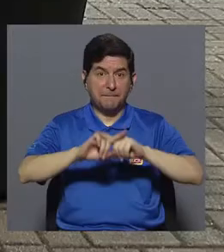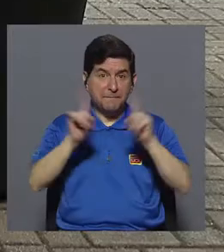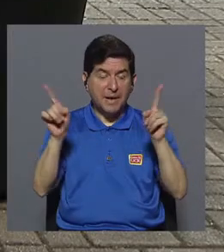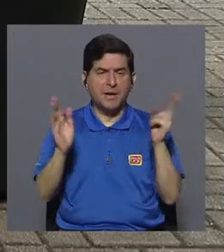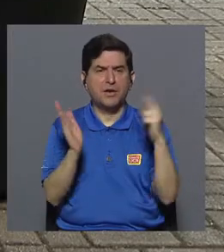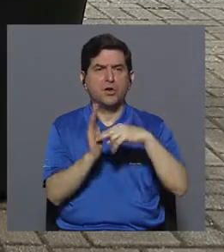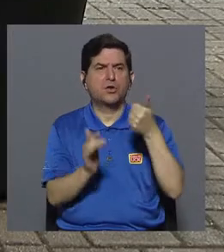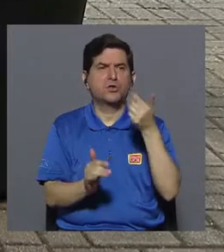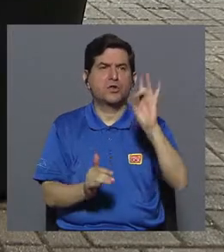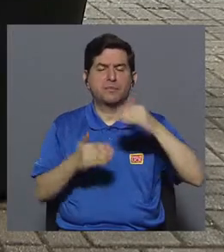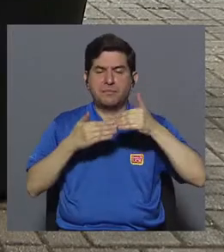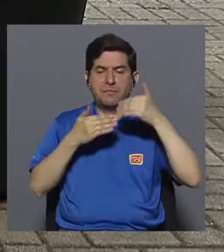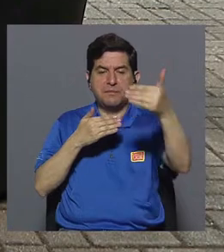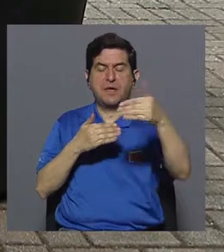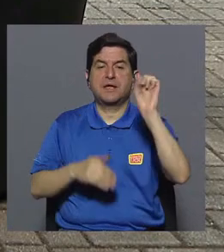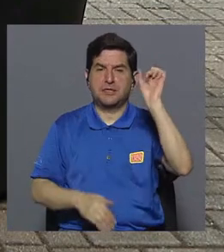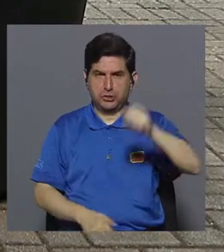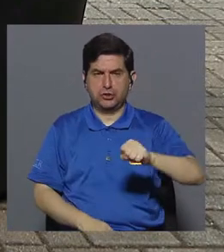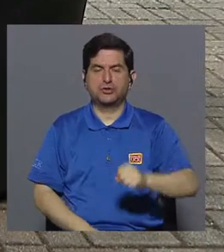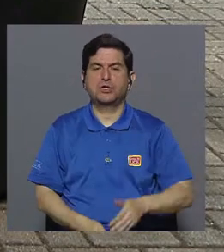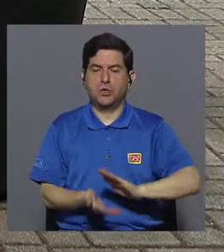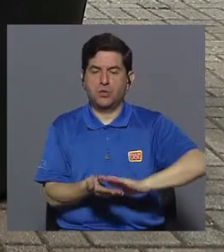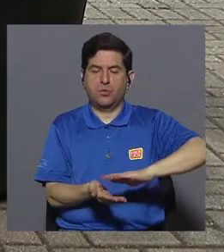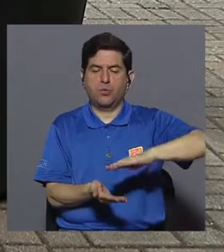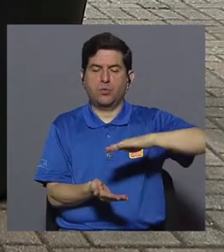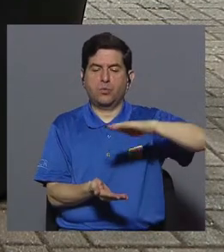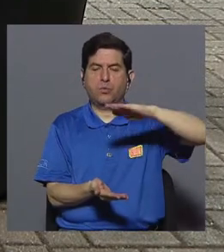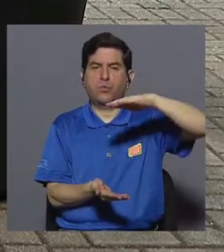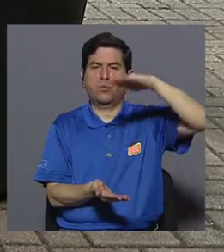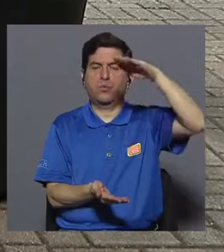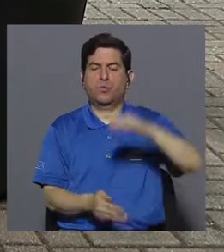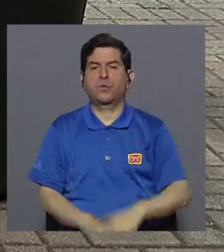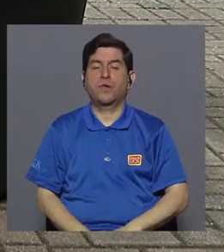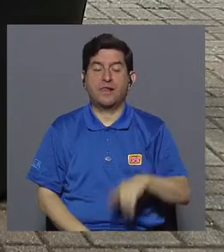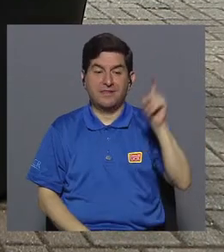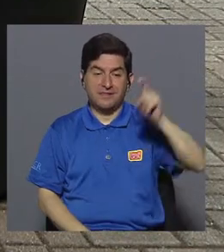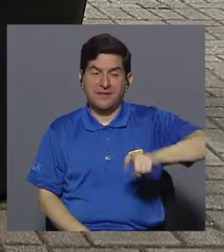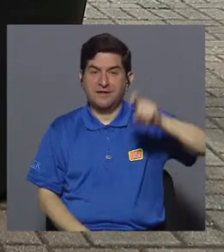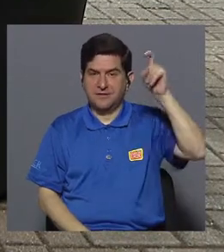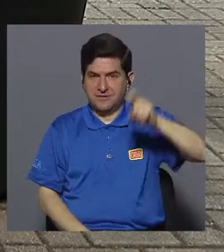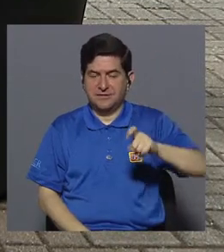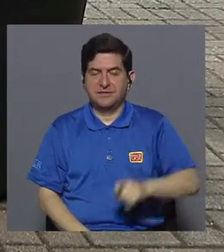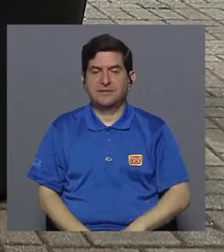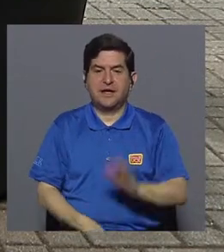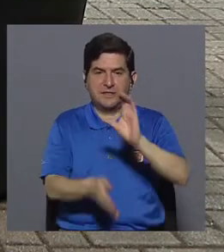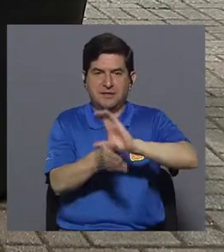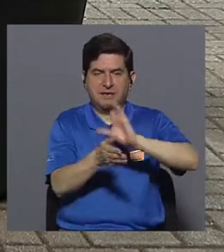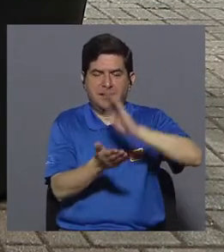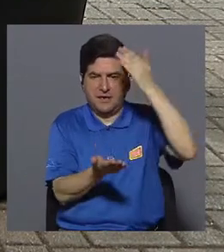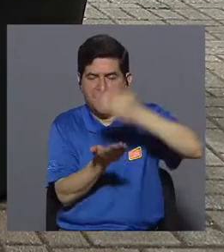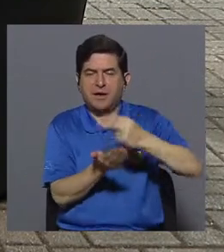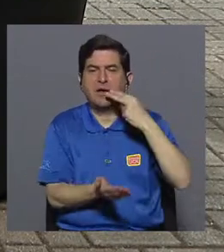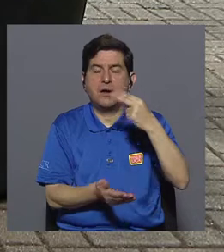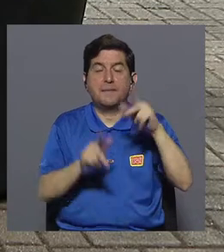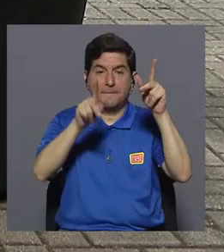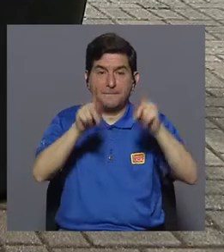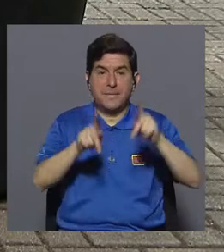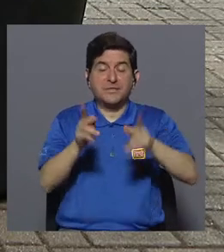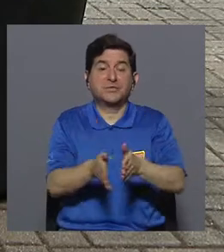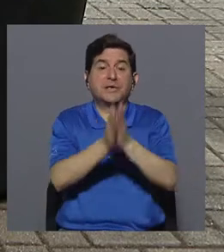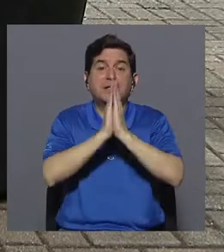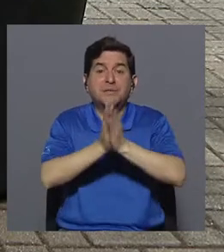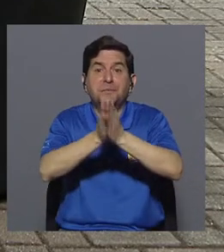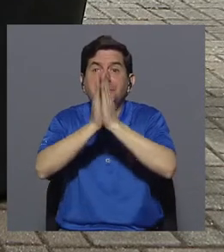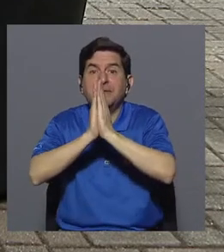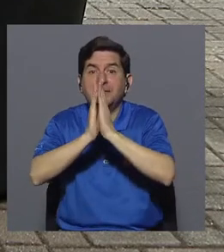del 2018 en adelante sí se ha visto un aumento de la necesidad, ¿verdad? De la clínica de cesación de fumado, muchos